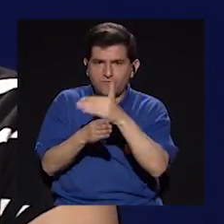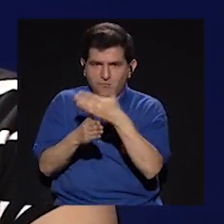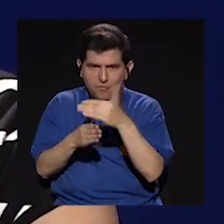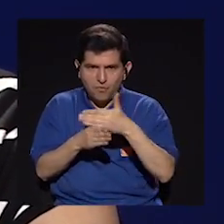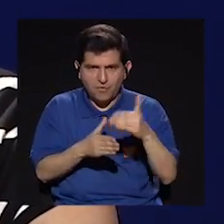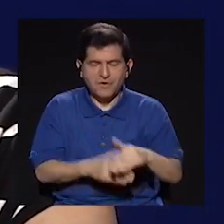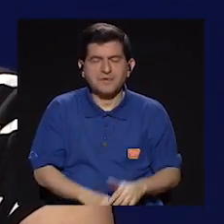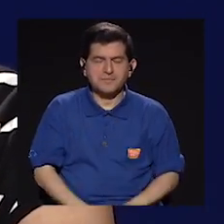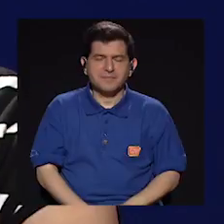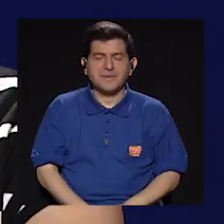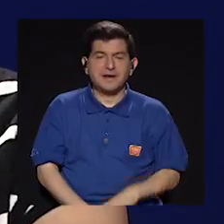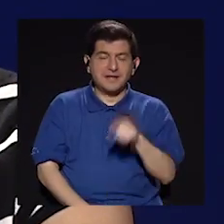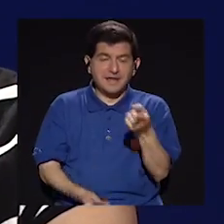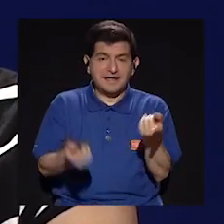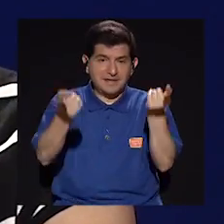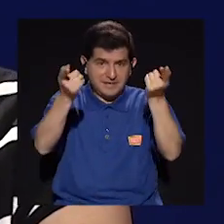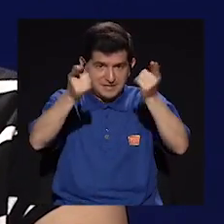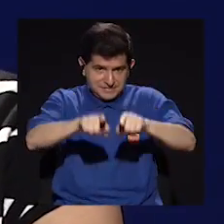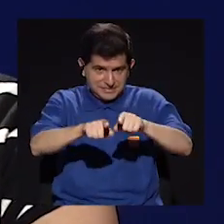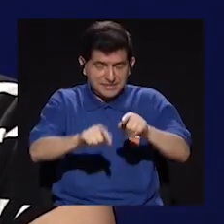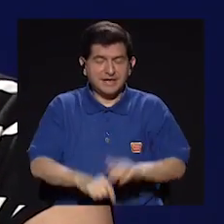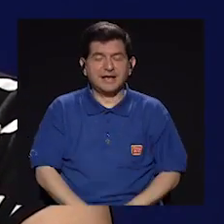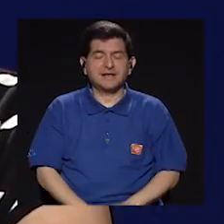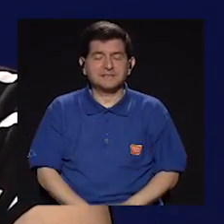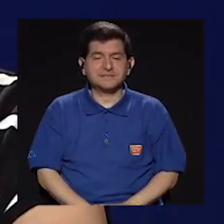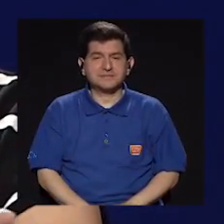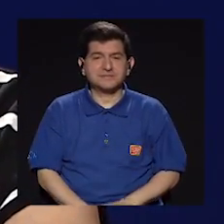de distribución que se llama Day and Date Release,